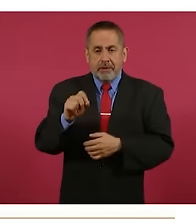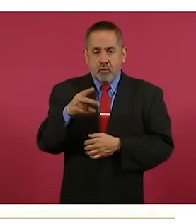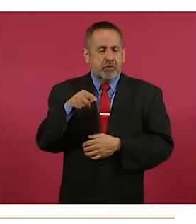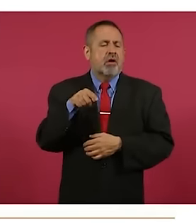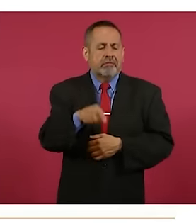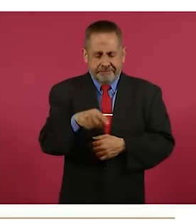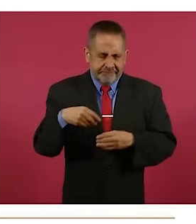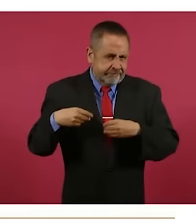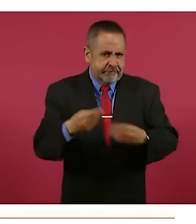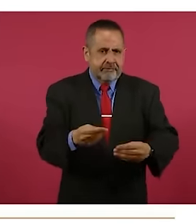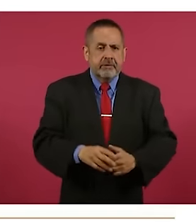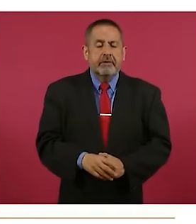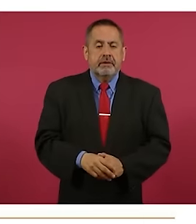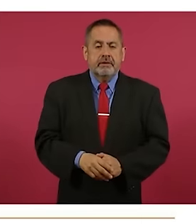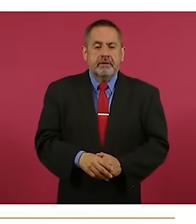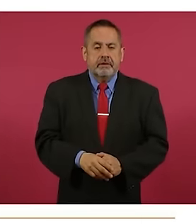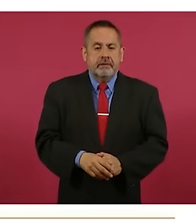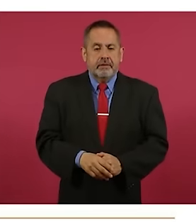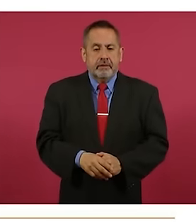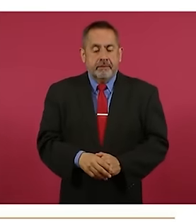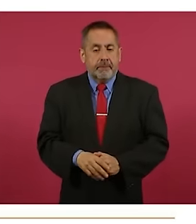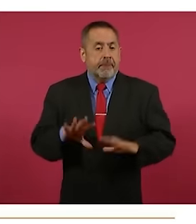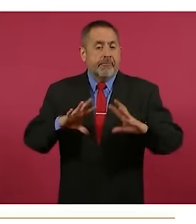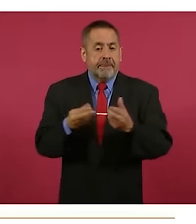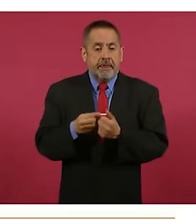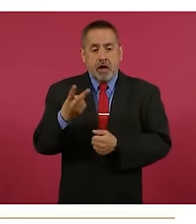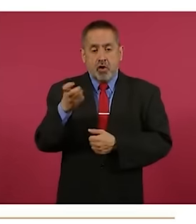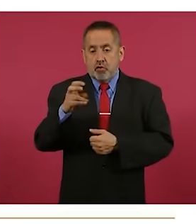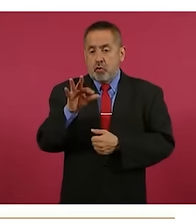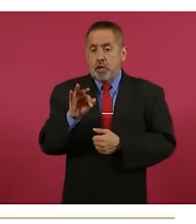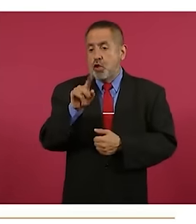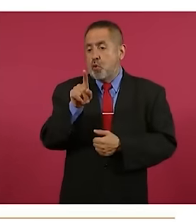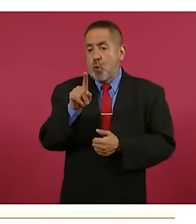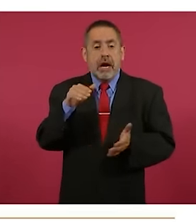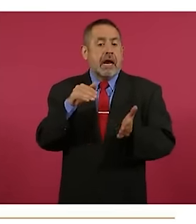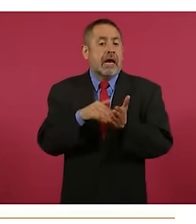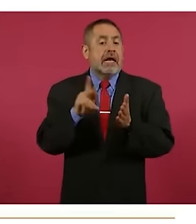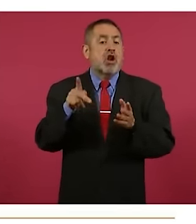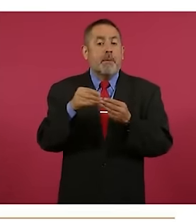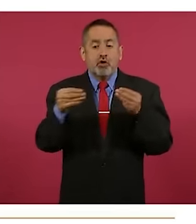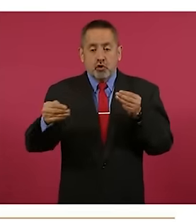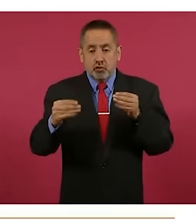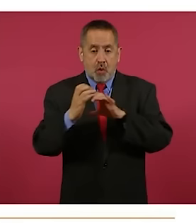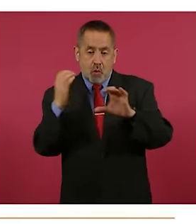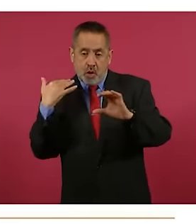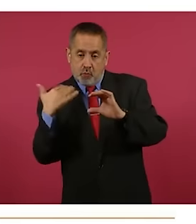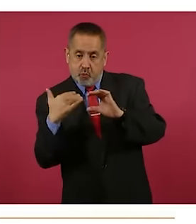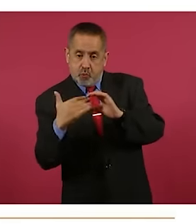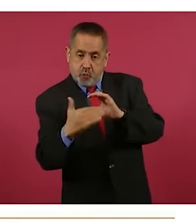proyecto. Está constituido por 241 kilómetros de acueductos, de los cuales